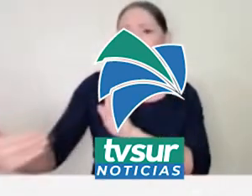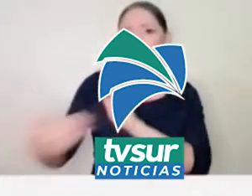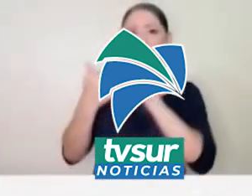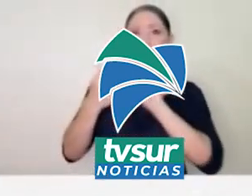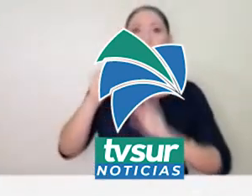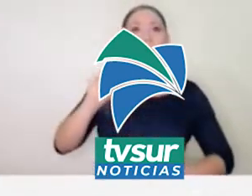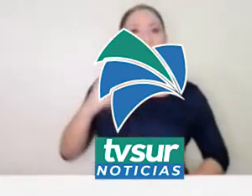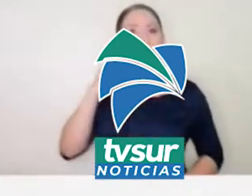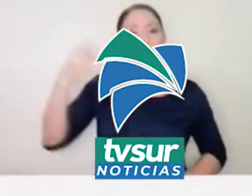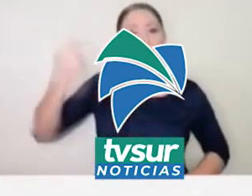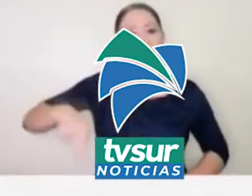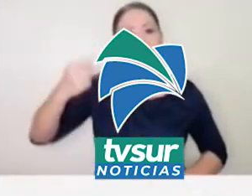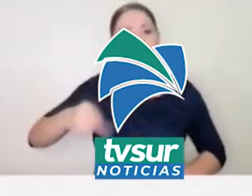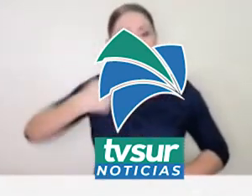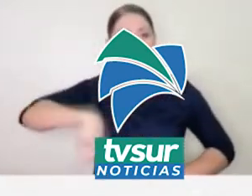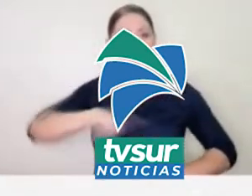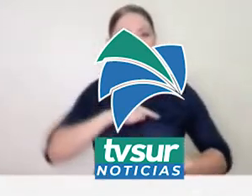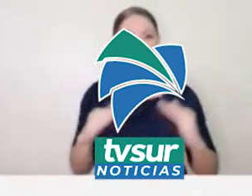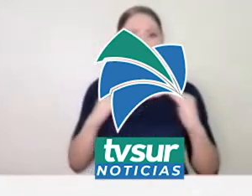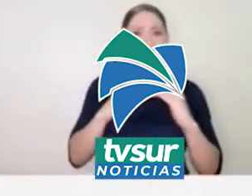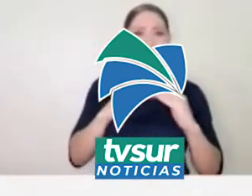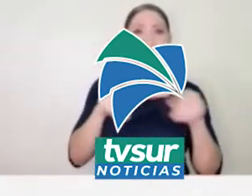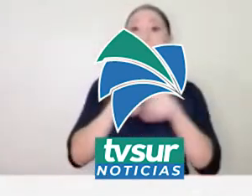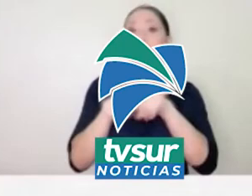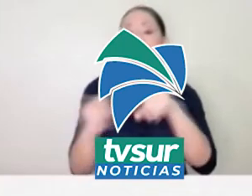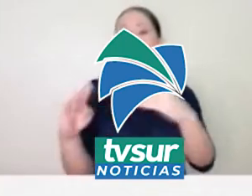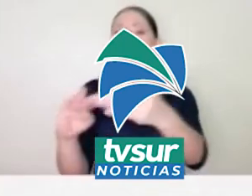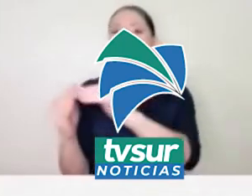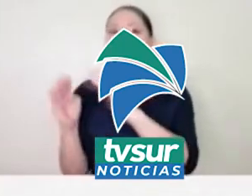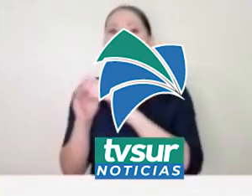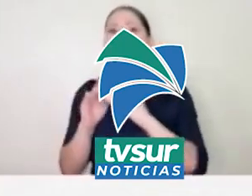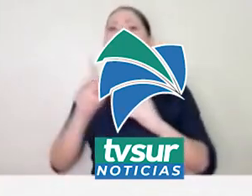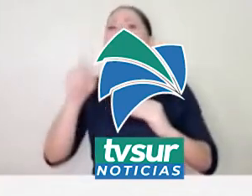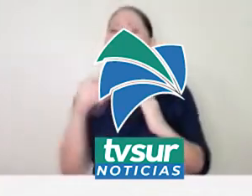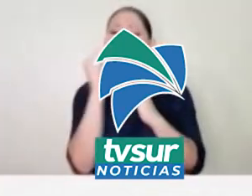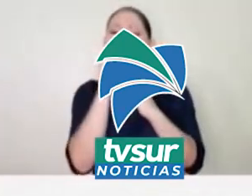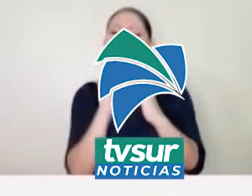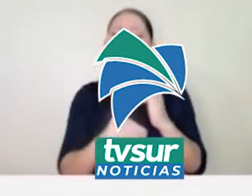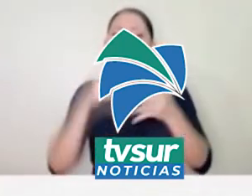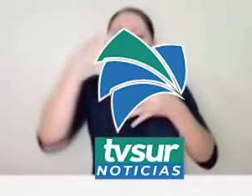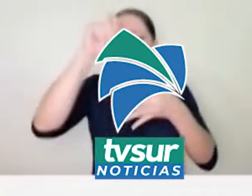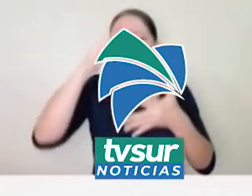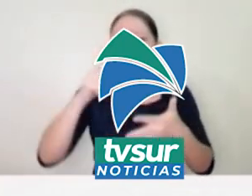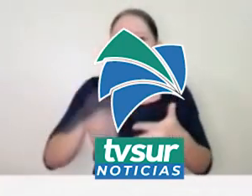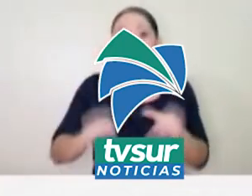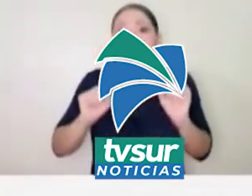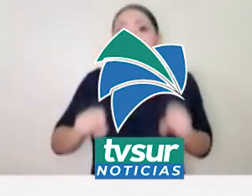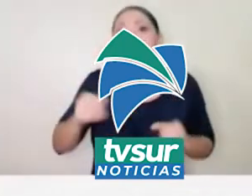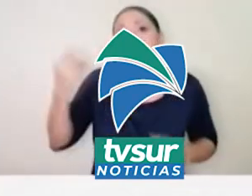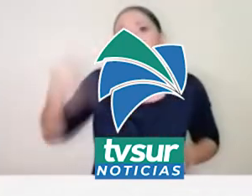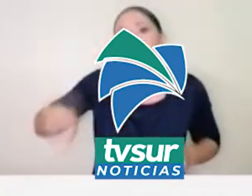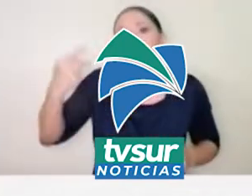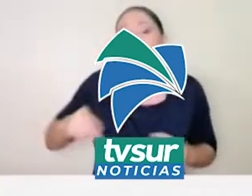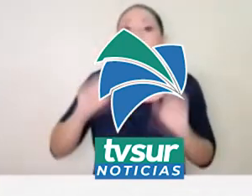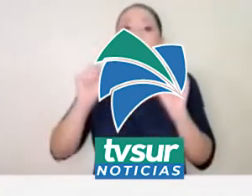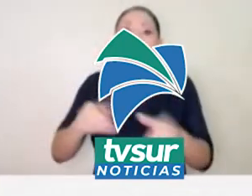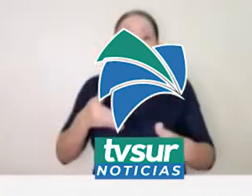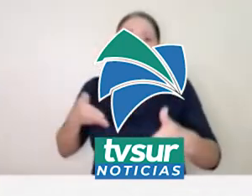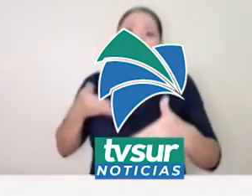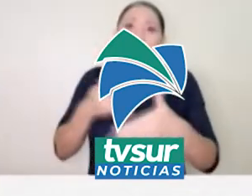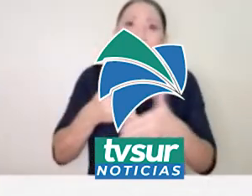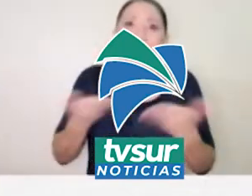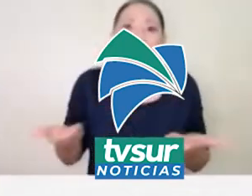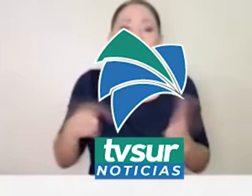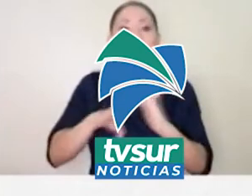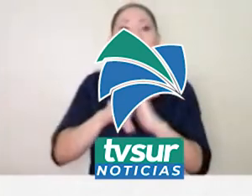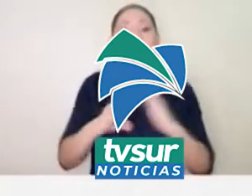y el día del simulacro a las 7 de la noche. La aplicación notificará que está ocurriendo un sismo simulado, por lo que las personas podrán reportar